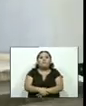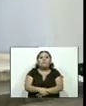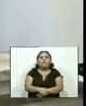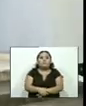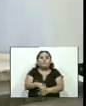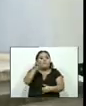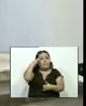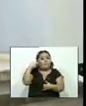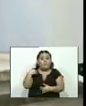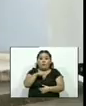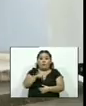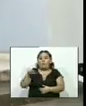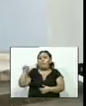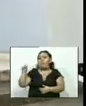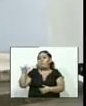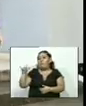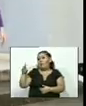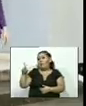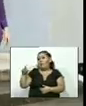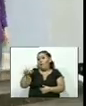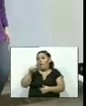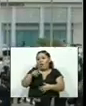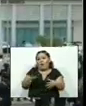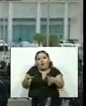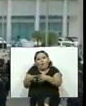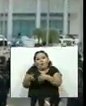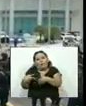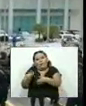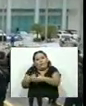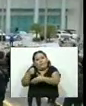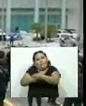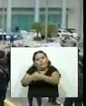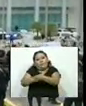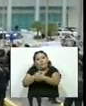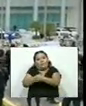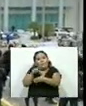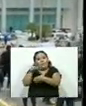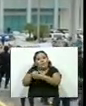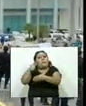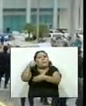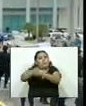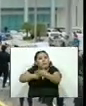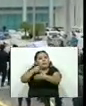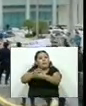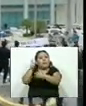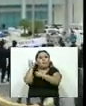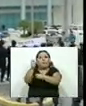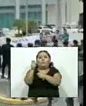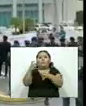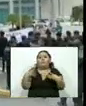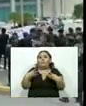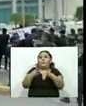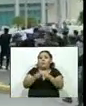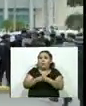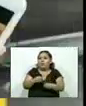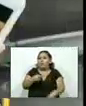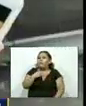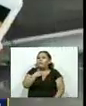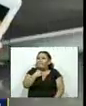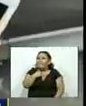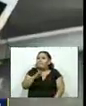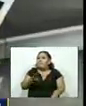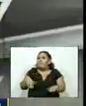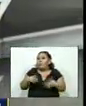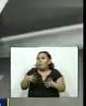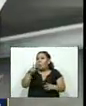Zayder Hernández es una joven activista nicaragüense su participación en las protestas sociales le ha costado varias agresiones